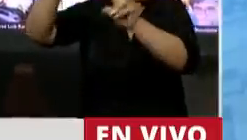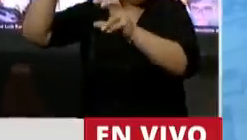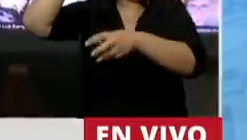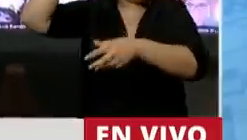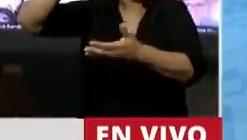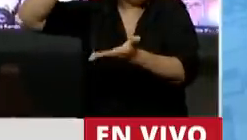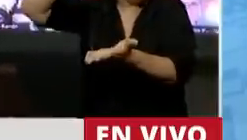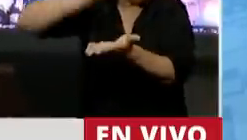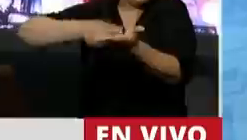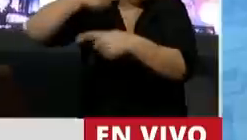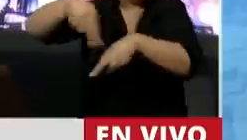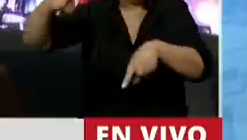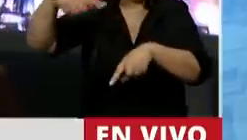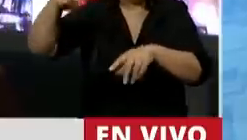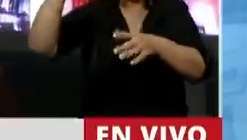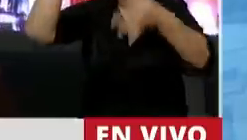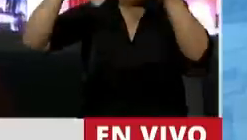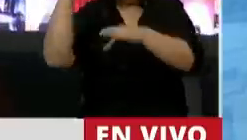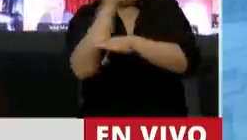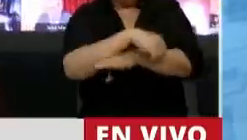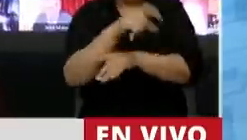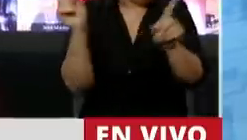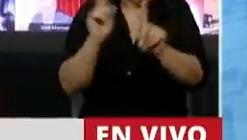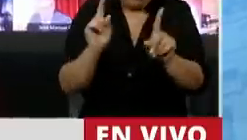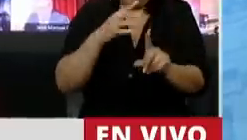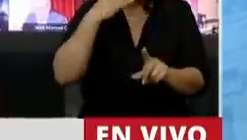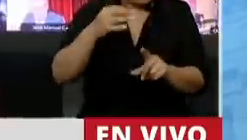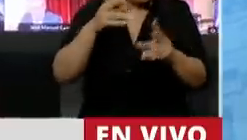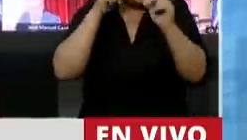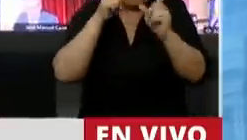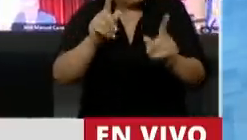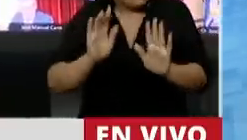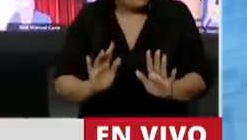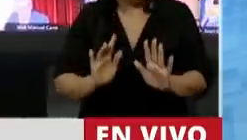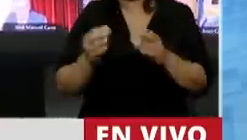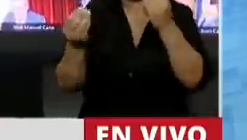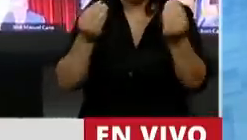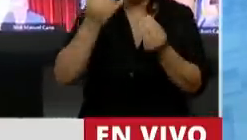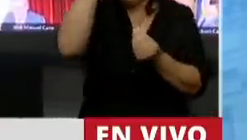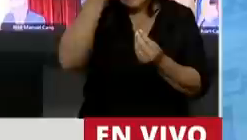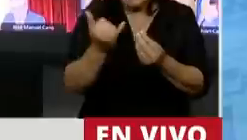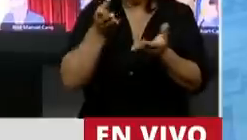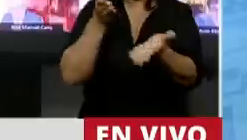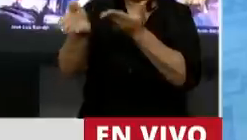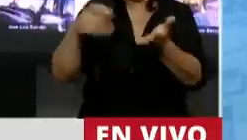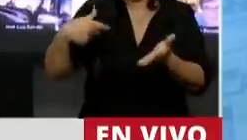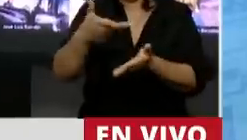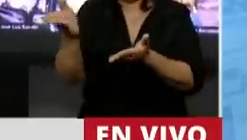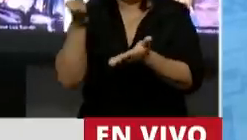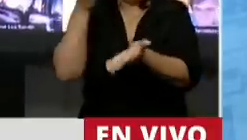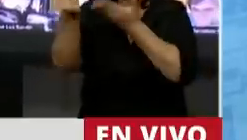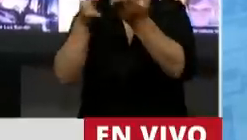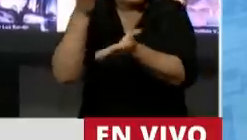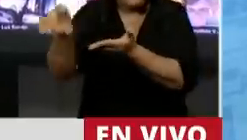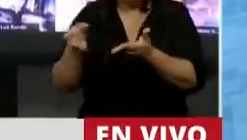la Corte no le va a dar espalda a esto o la espalda a esto, no solamente porque existe una demanda social, no